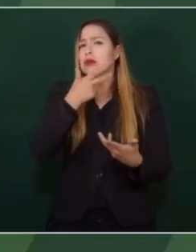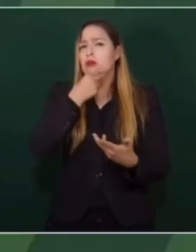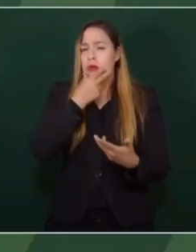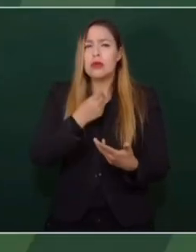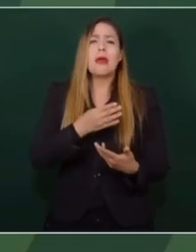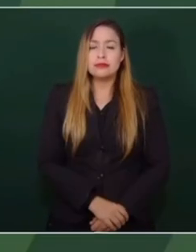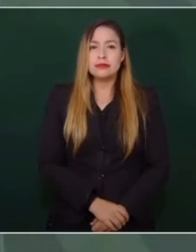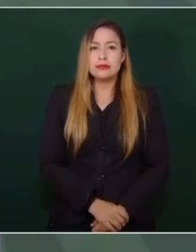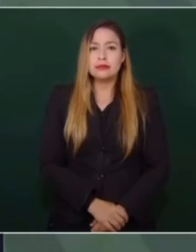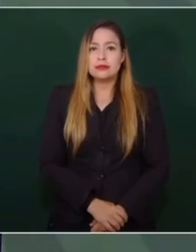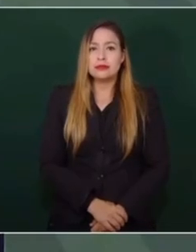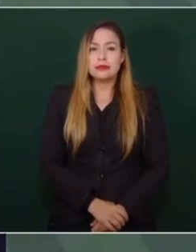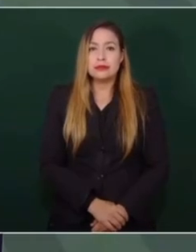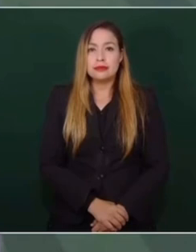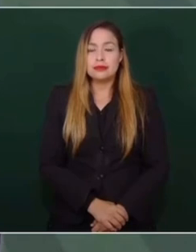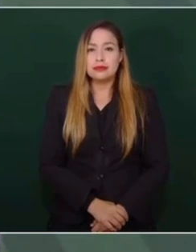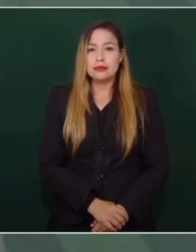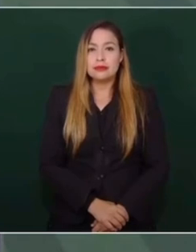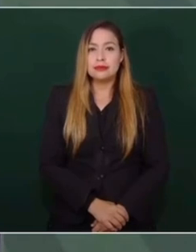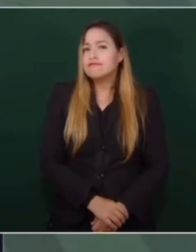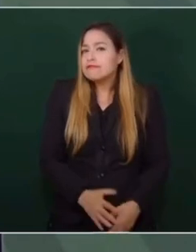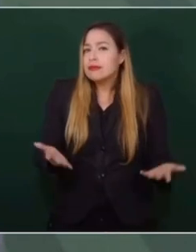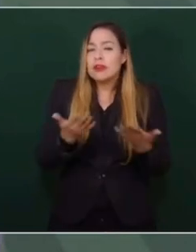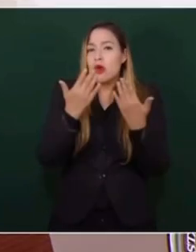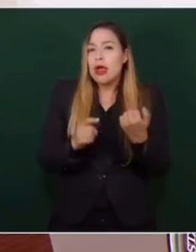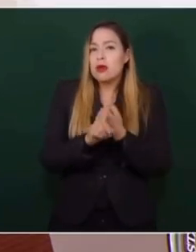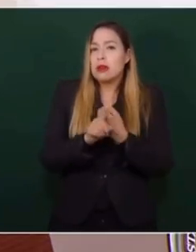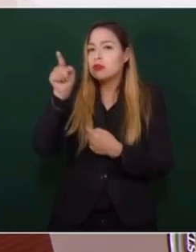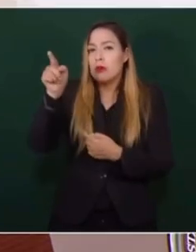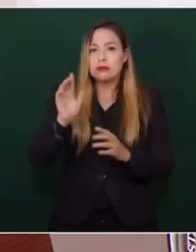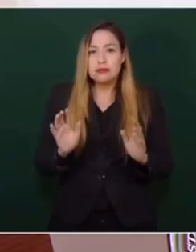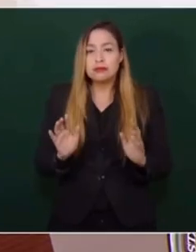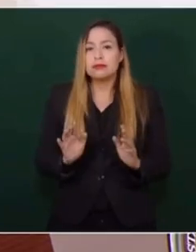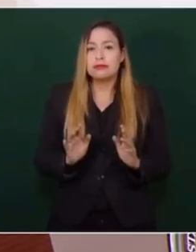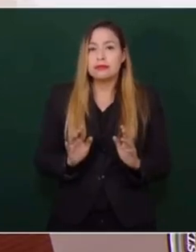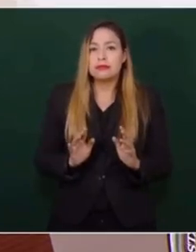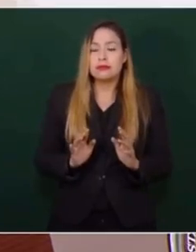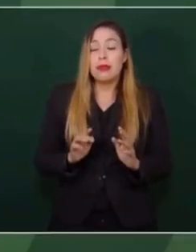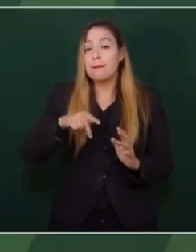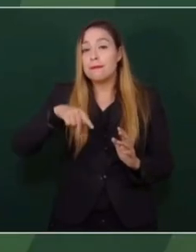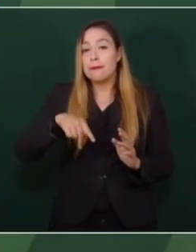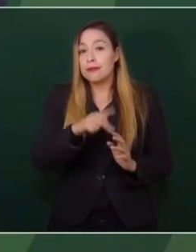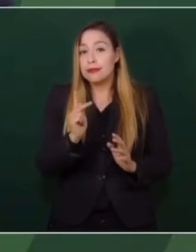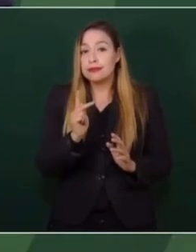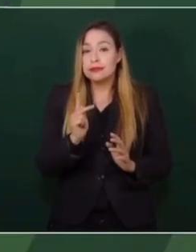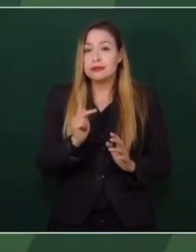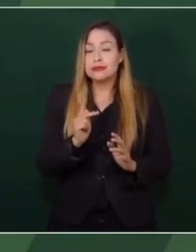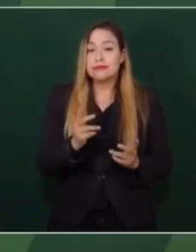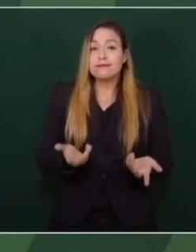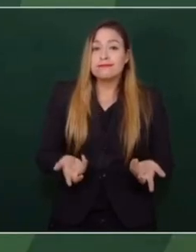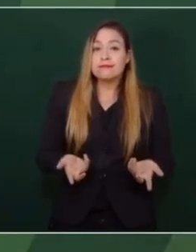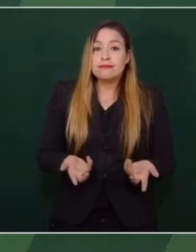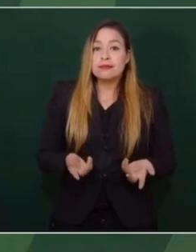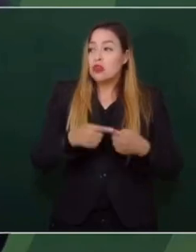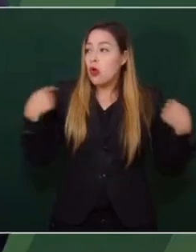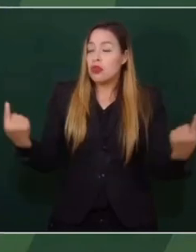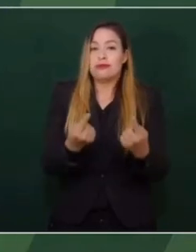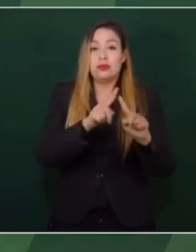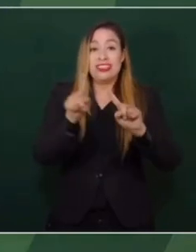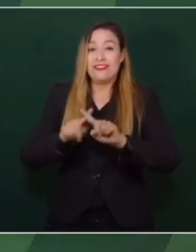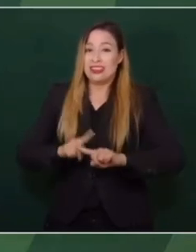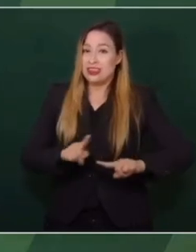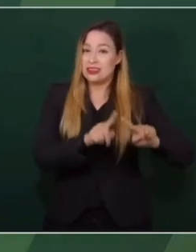sentimientos. No hay problemas con él. Sin embargo, pues somos distintos.